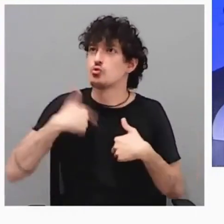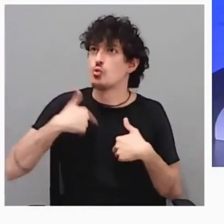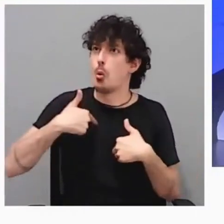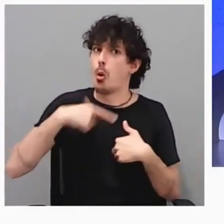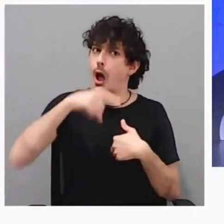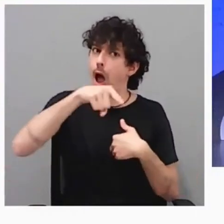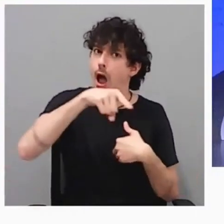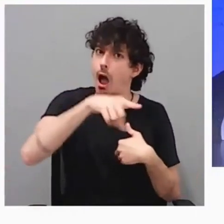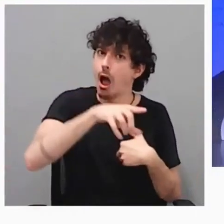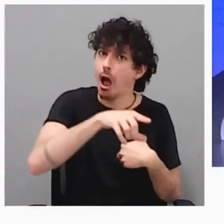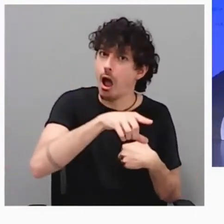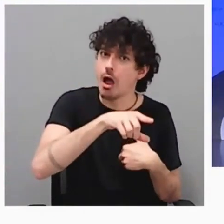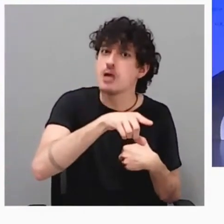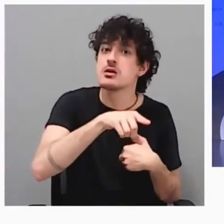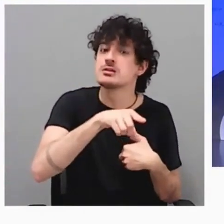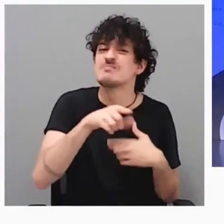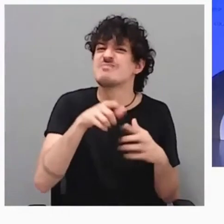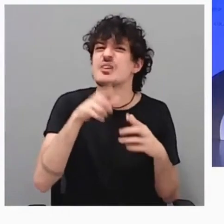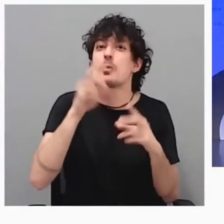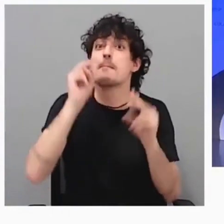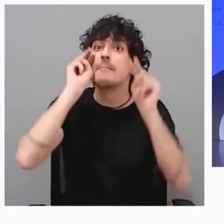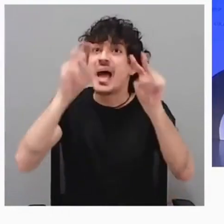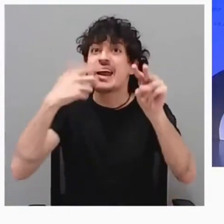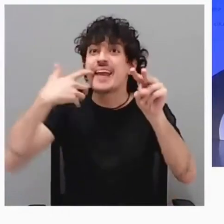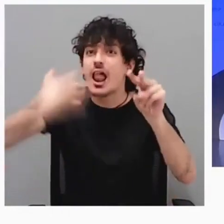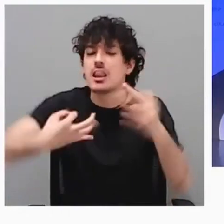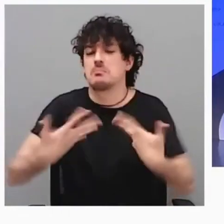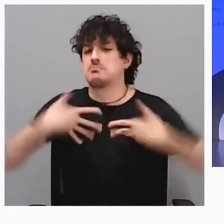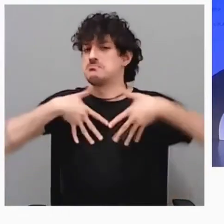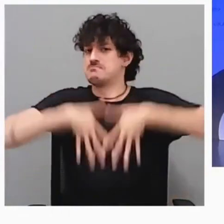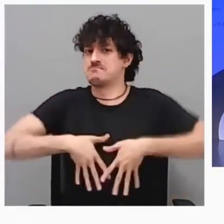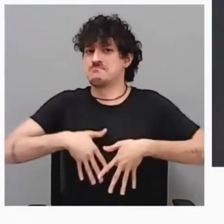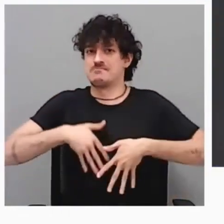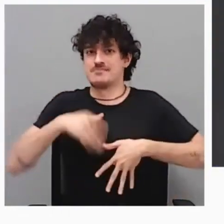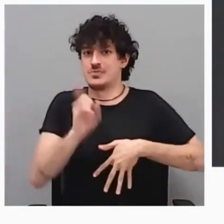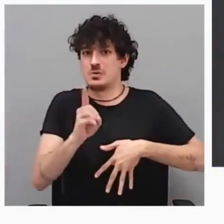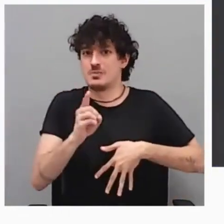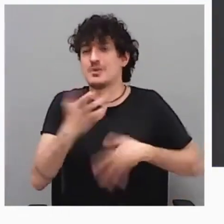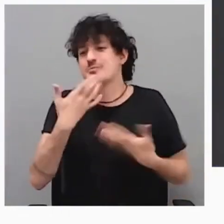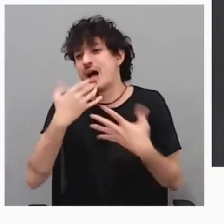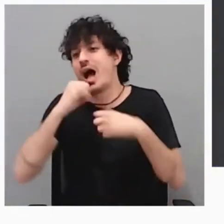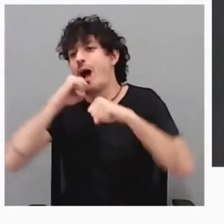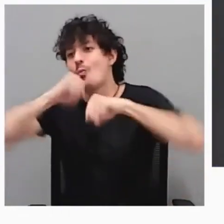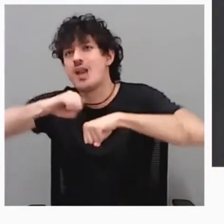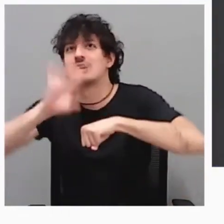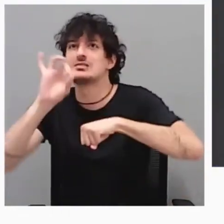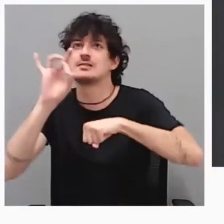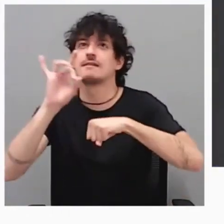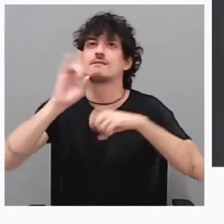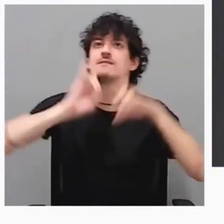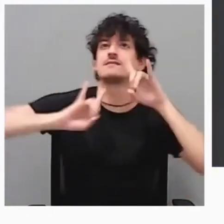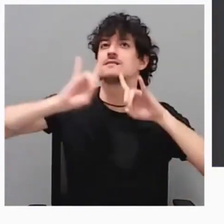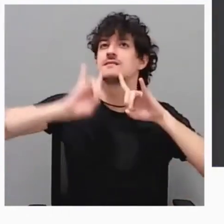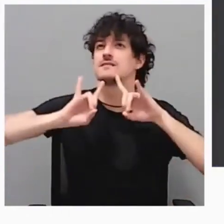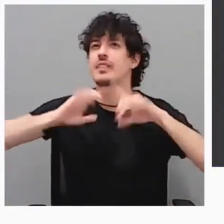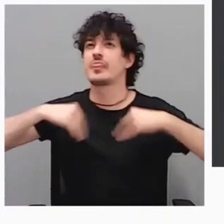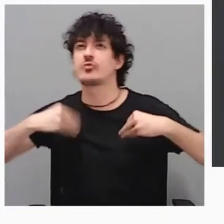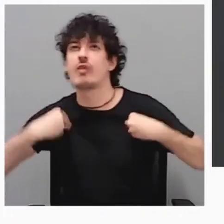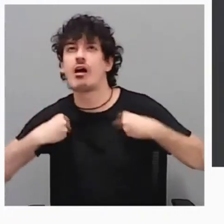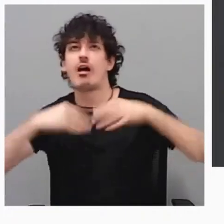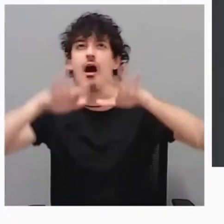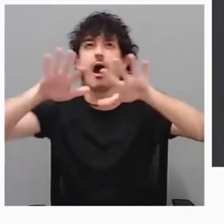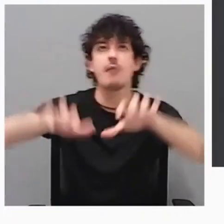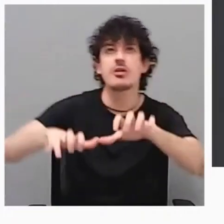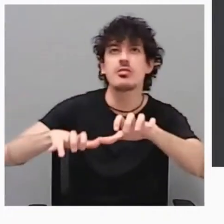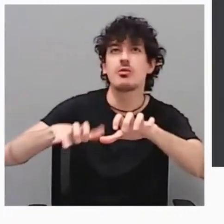interiorizamos lo que estamos viendo. Salvo esa agradable abuelita que realmente está disfrutando, está aprendiendo y